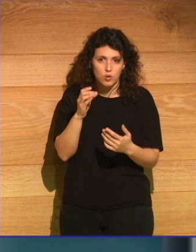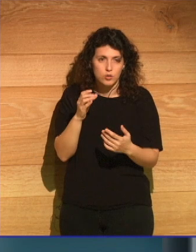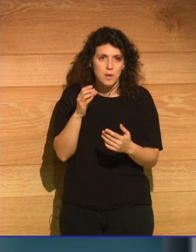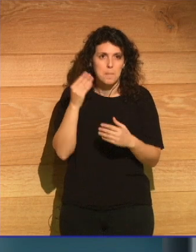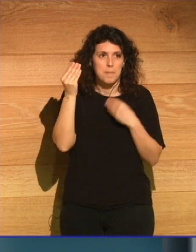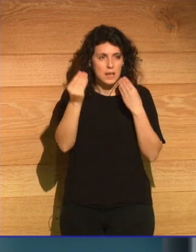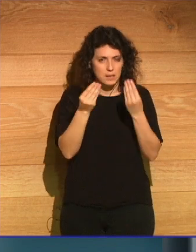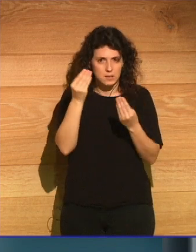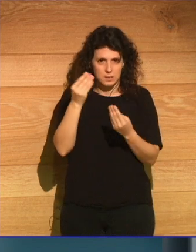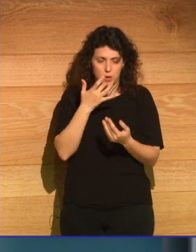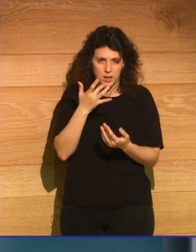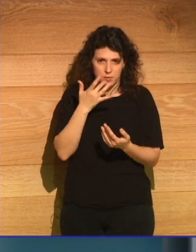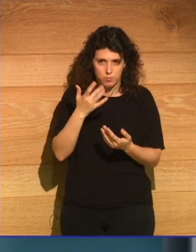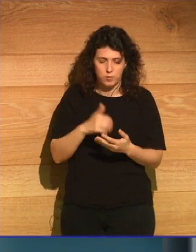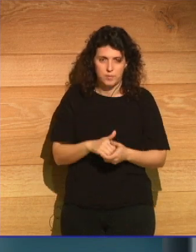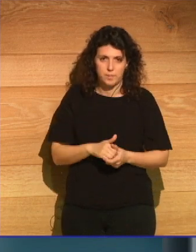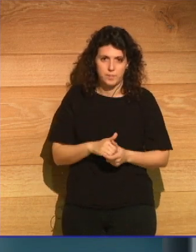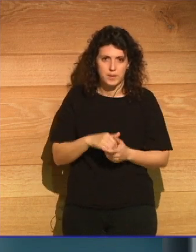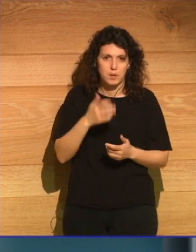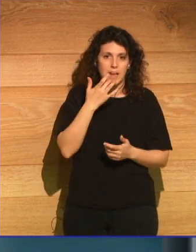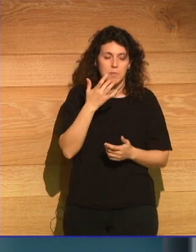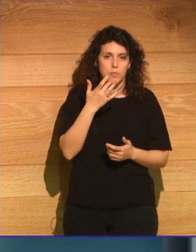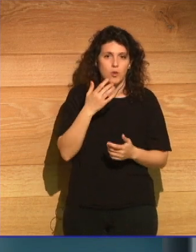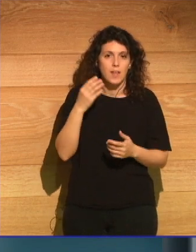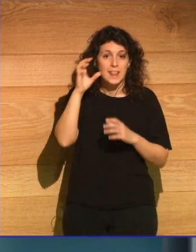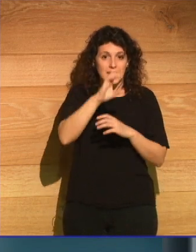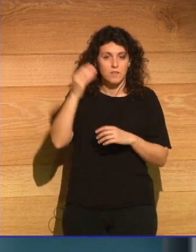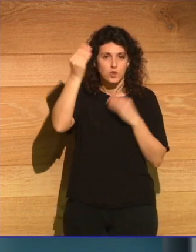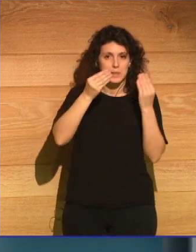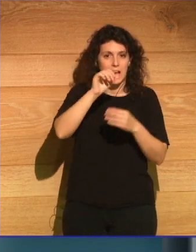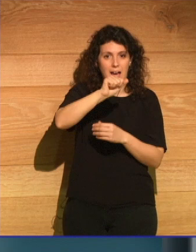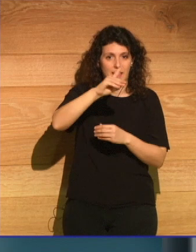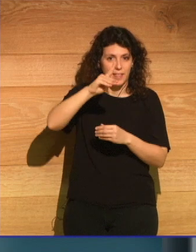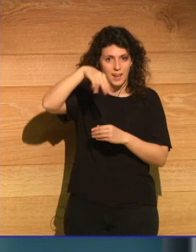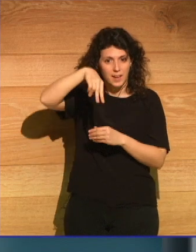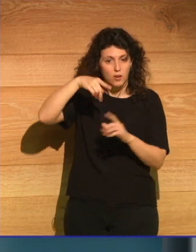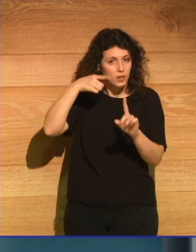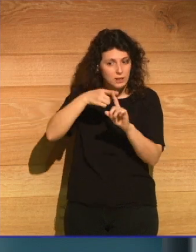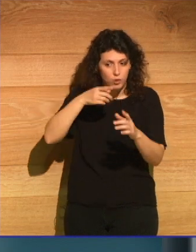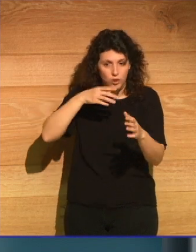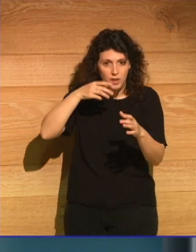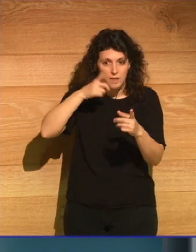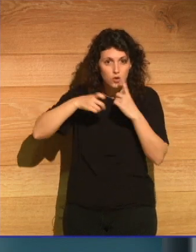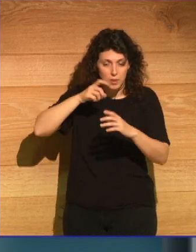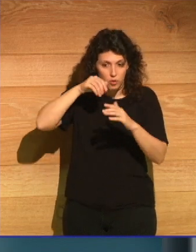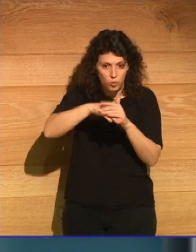tiempo pensando en el ADN para almacenar información. El ADN,